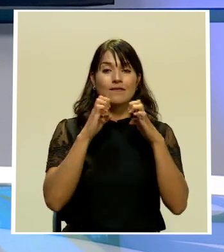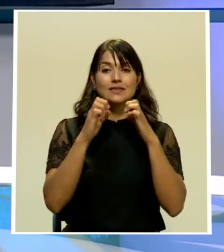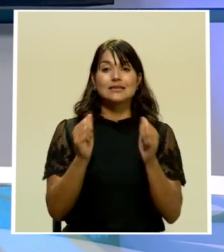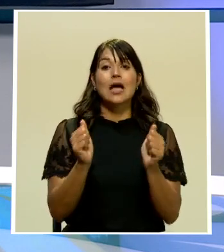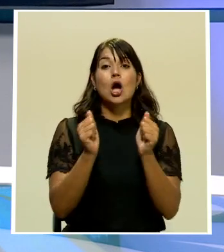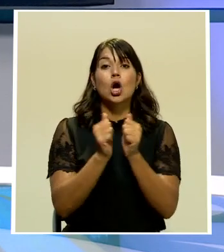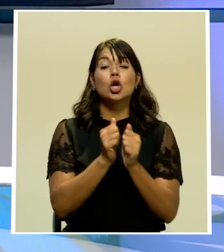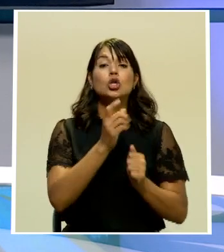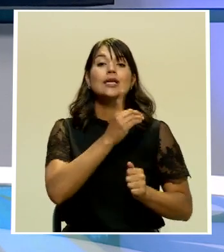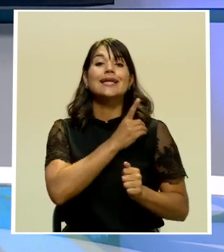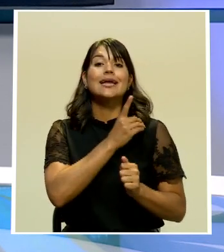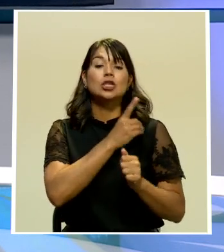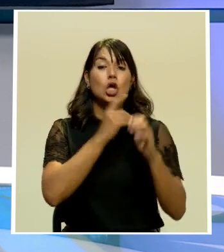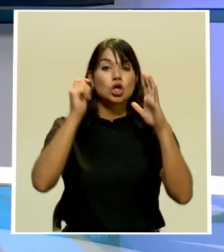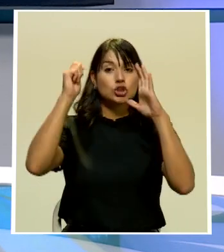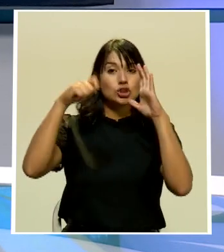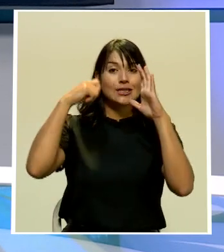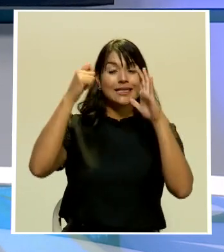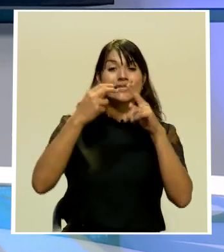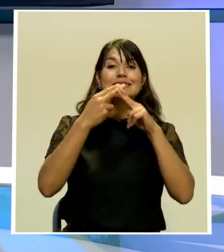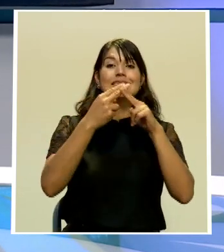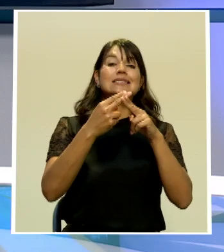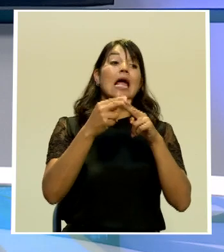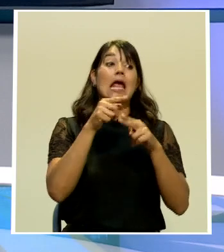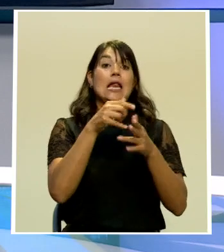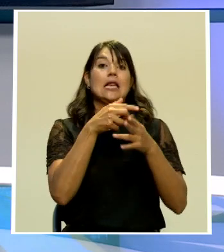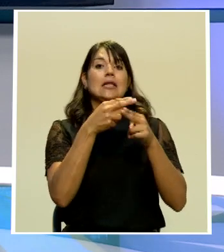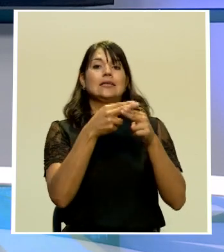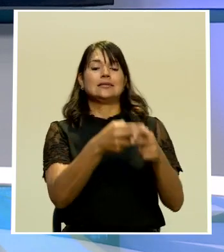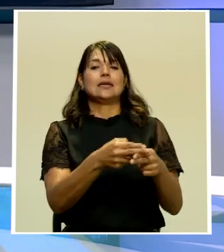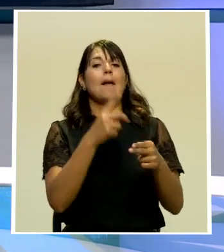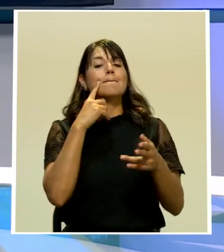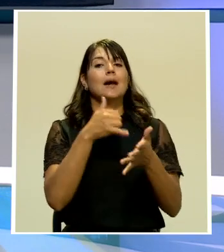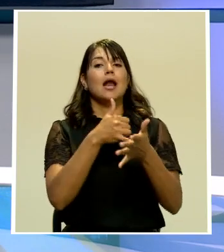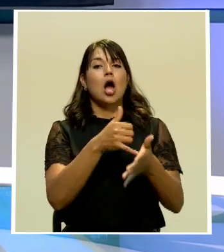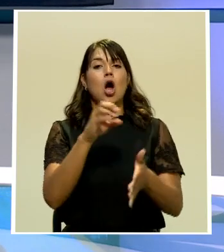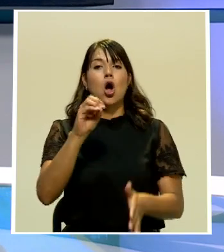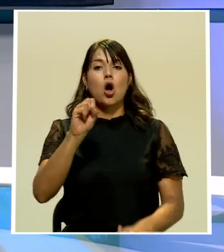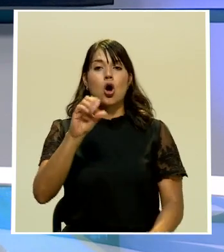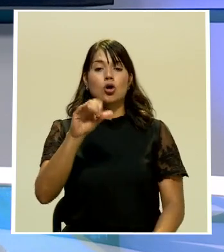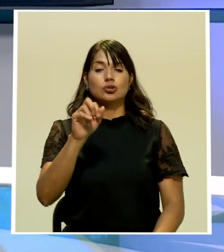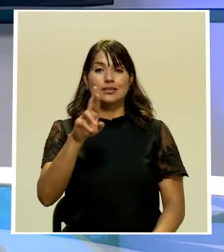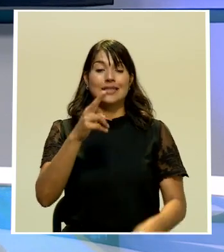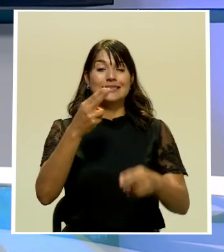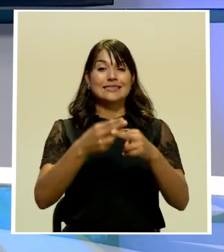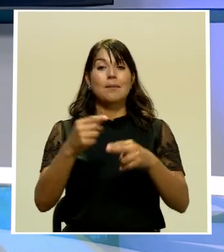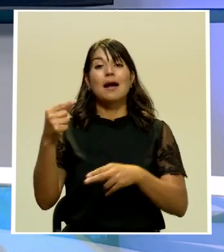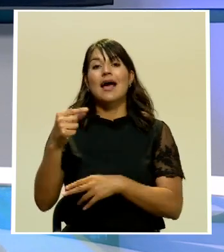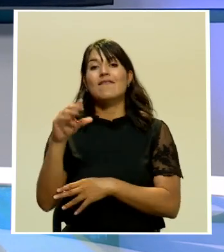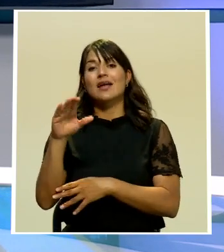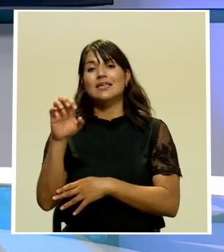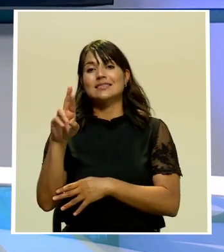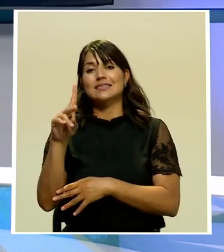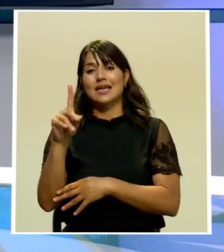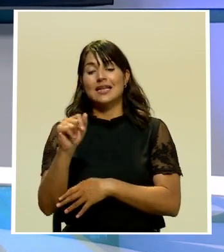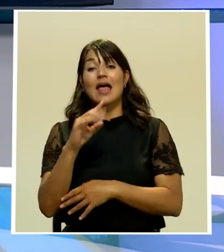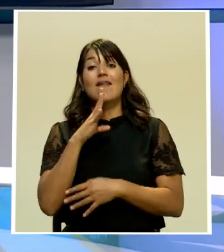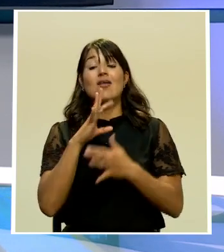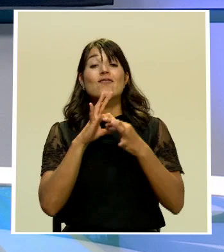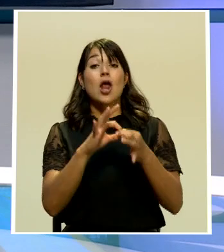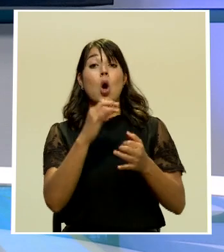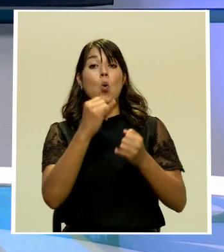con el director de cine nominado al Oscar, Gabriel Serra. Vamos a hablar de su última película.